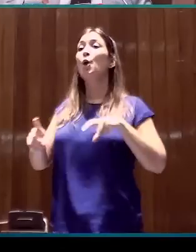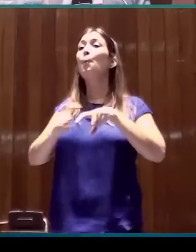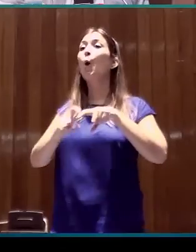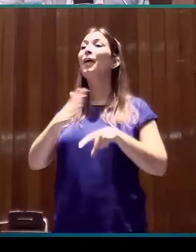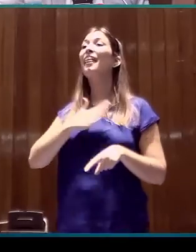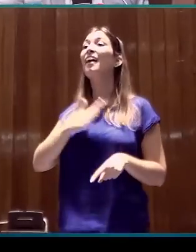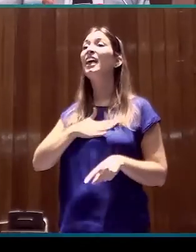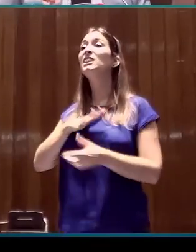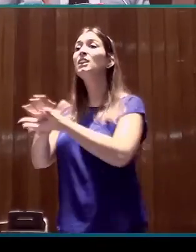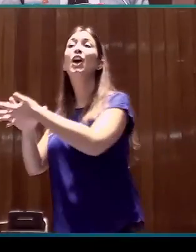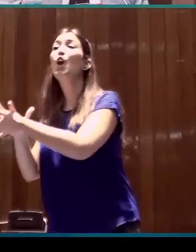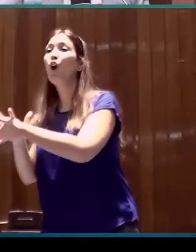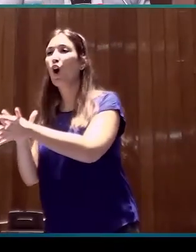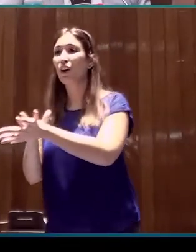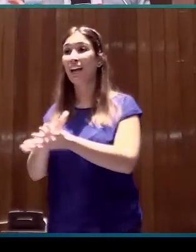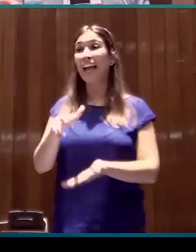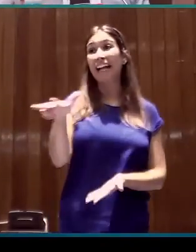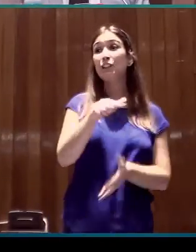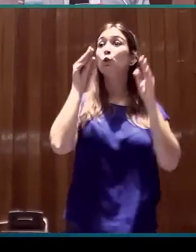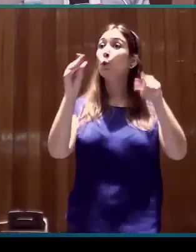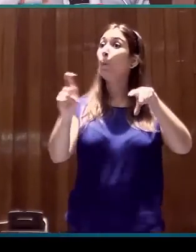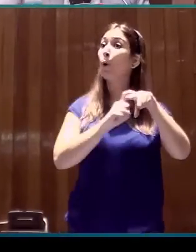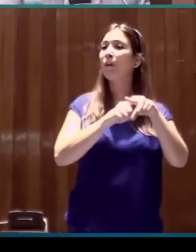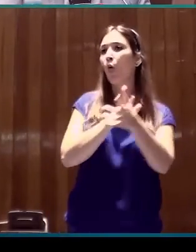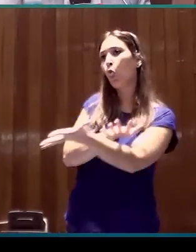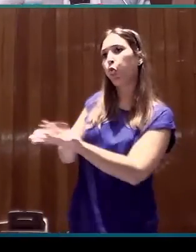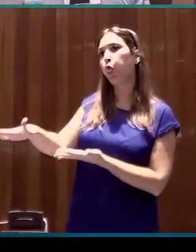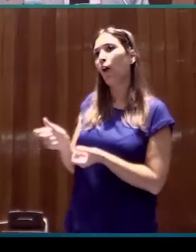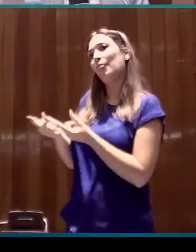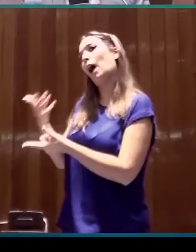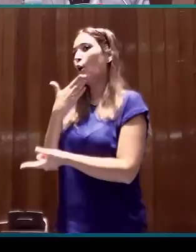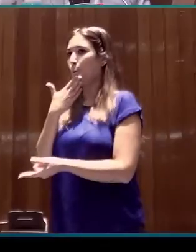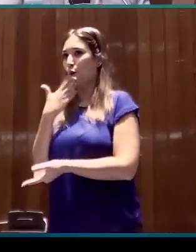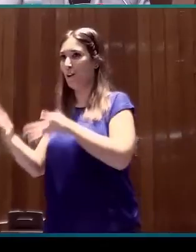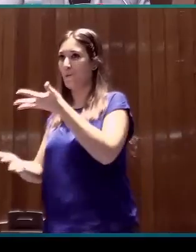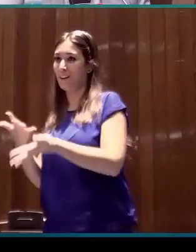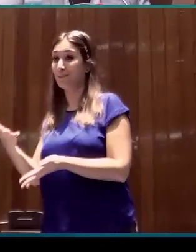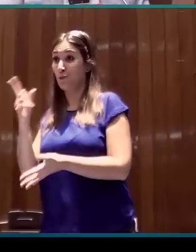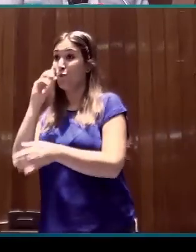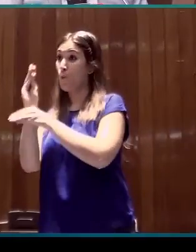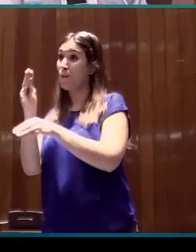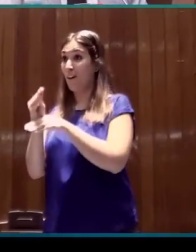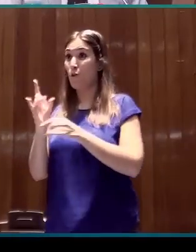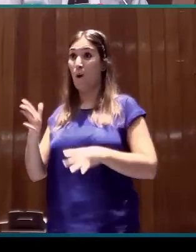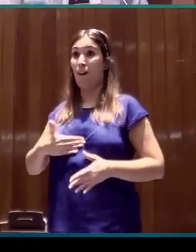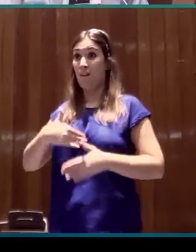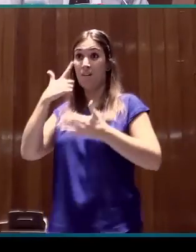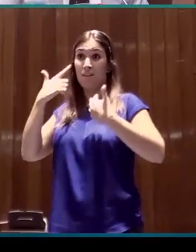del castellano a la lengua de signos. Es un caveat que hay que tener siempre muy presente como investigador.